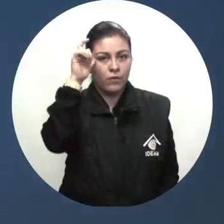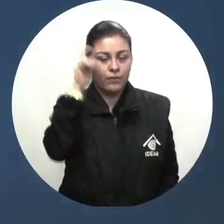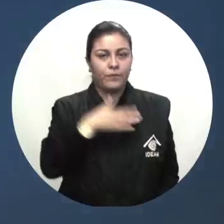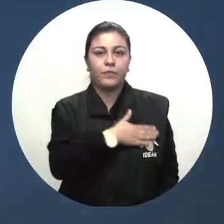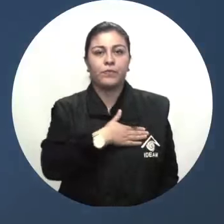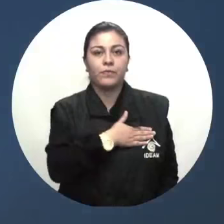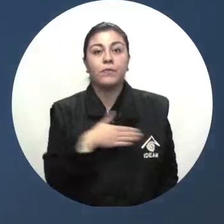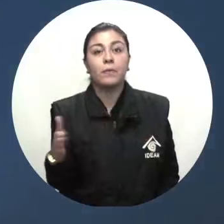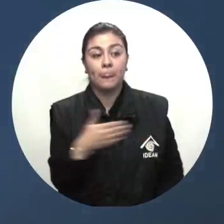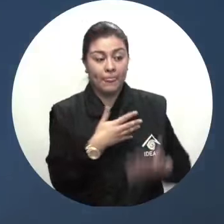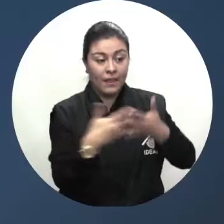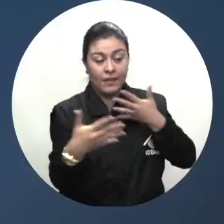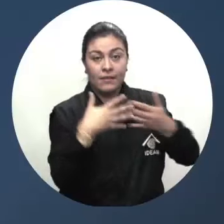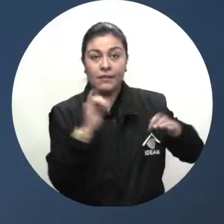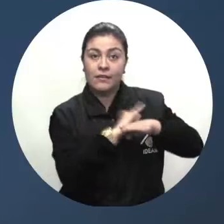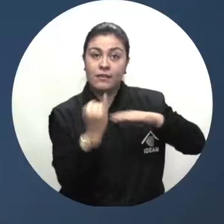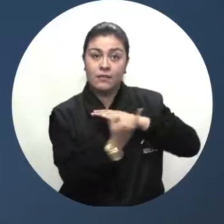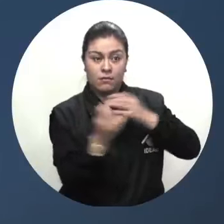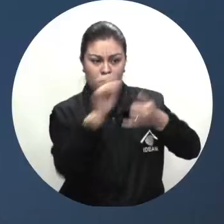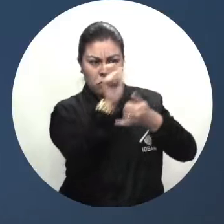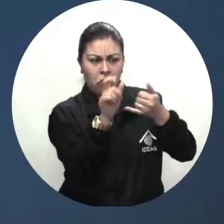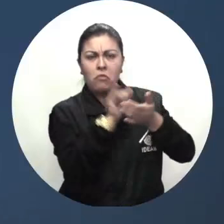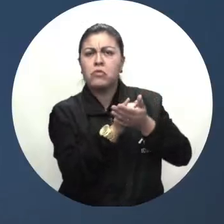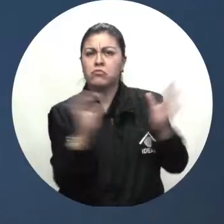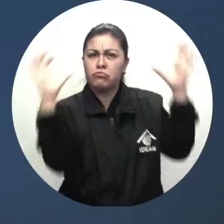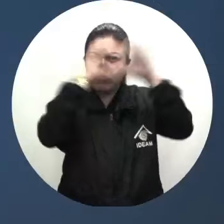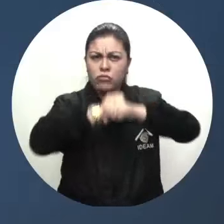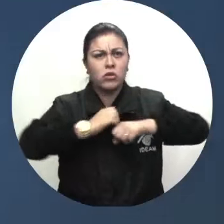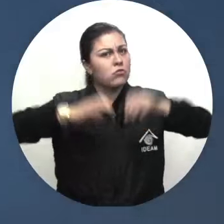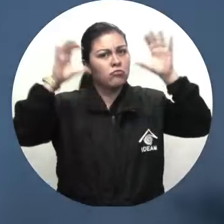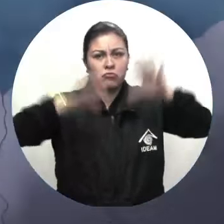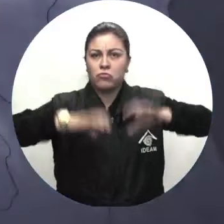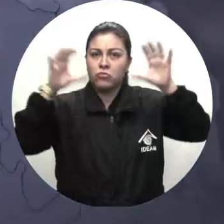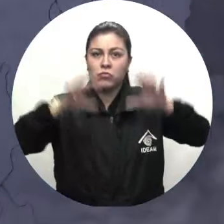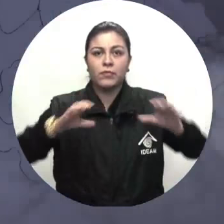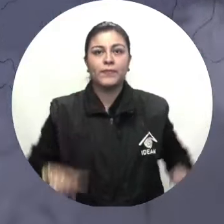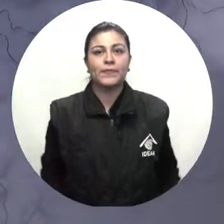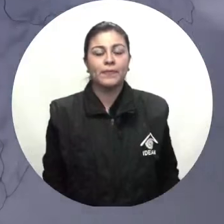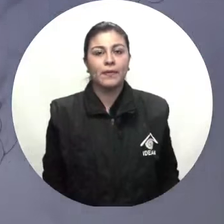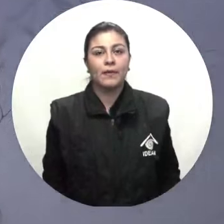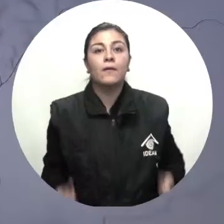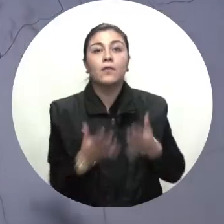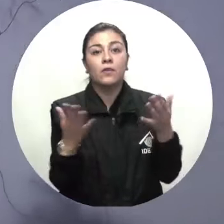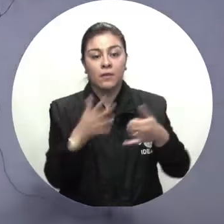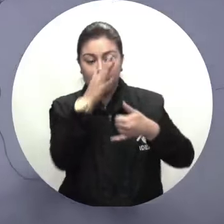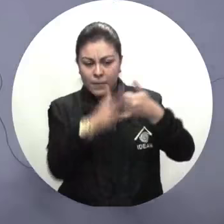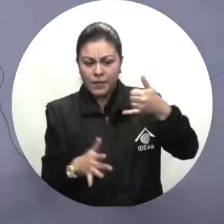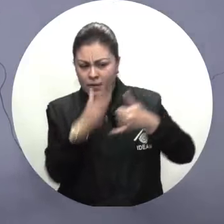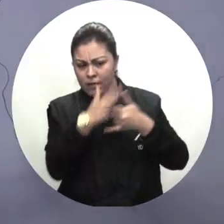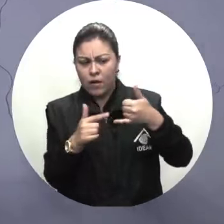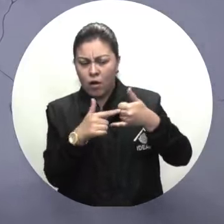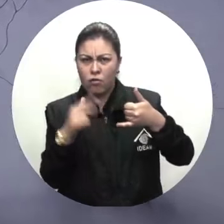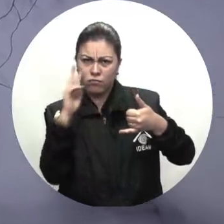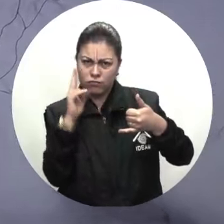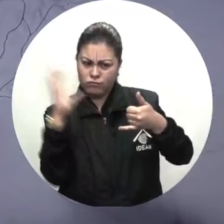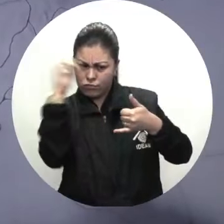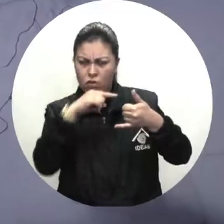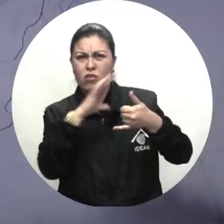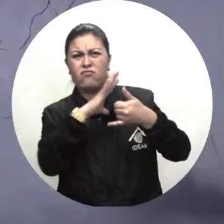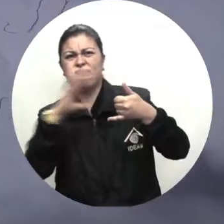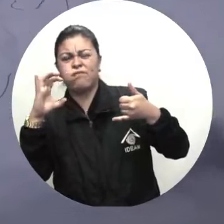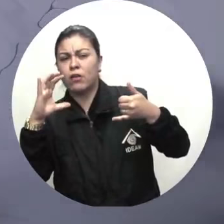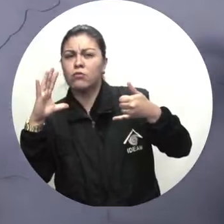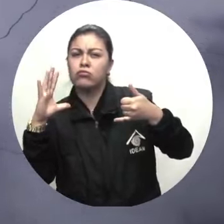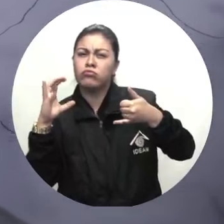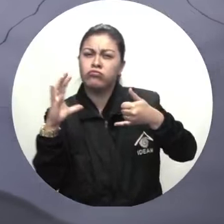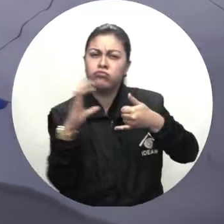En San Andrés y Providencia la noche se mantendrá con tiempo seco. En el litoral pacífico se estima una disminución de la nubosidad